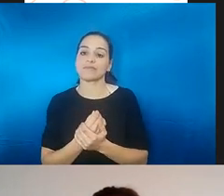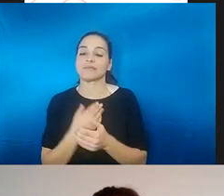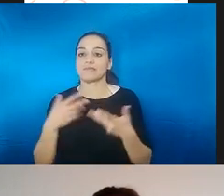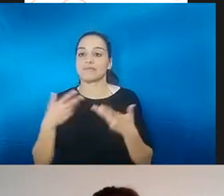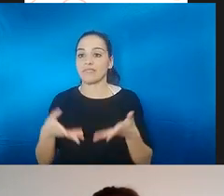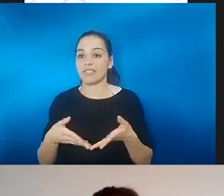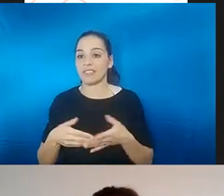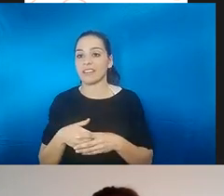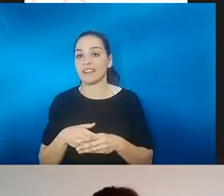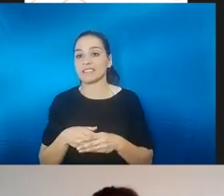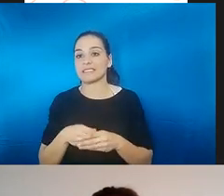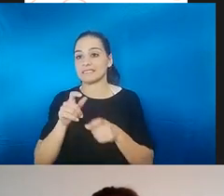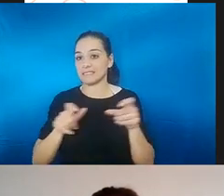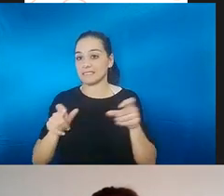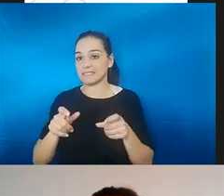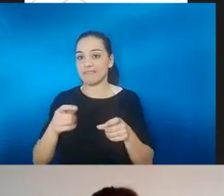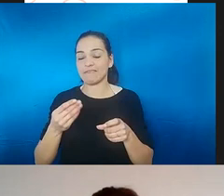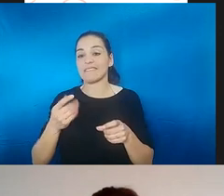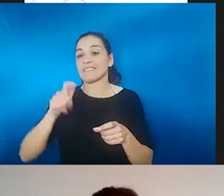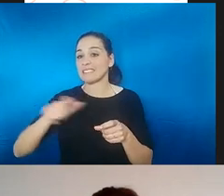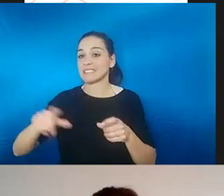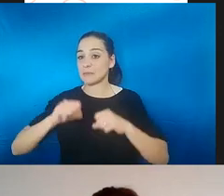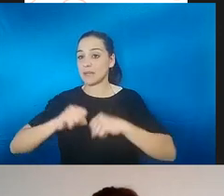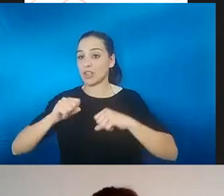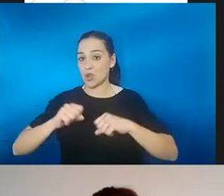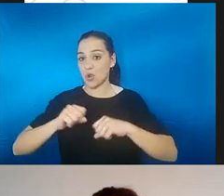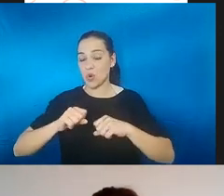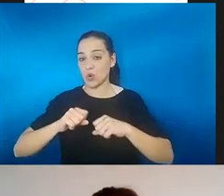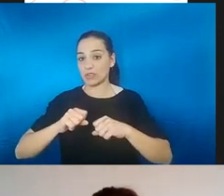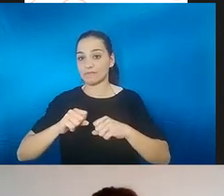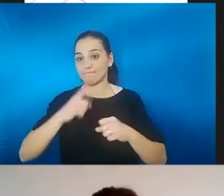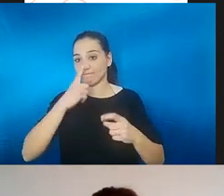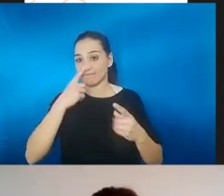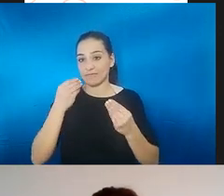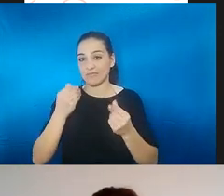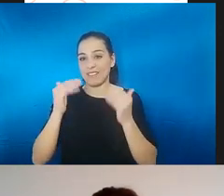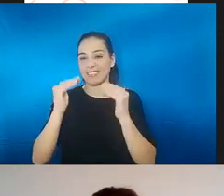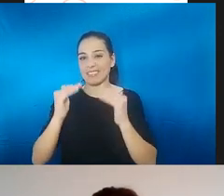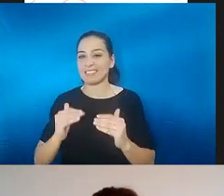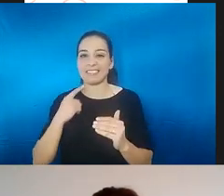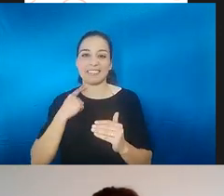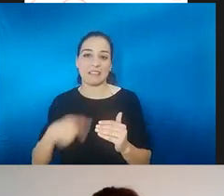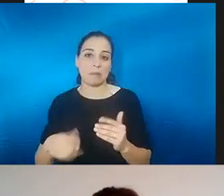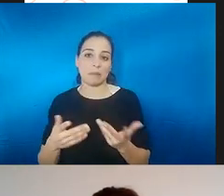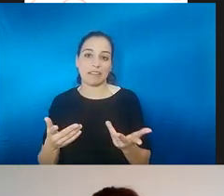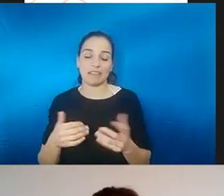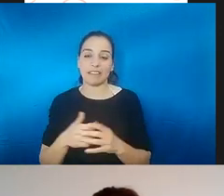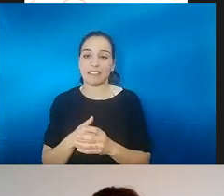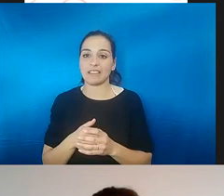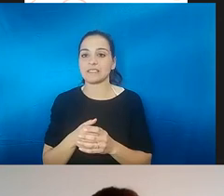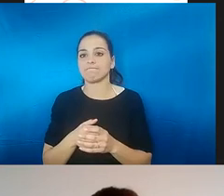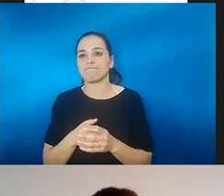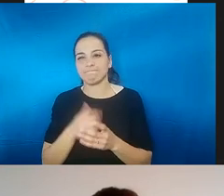Entonces, muchas veces veréis en la gente mayor, y nos pasa a los que hemos perdido el olfato, que venga, le voy a echar más sal, voy a intentar echarle